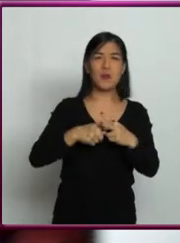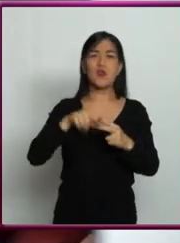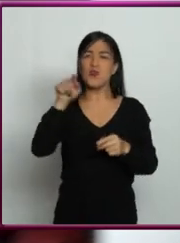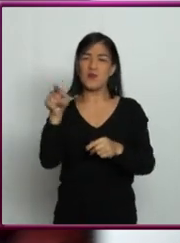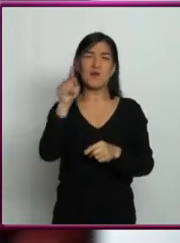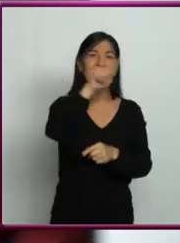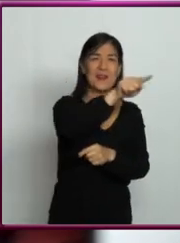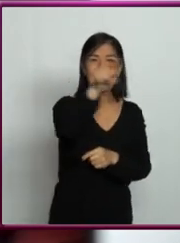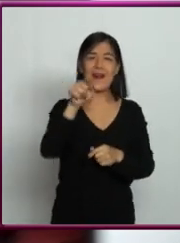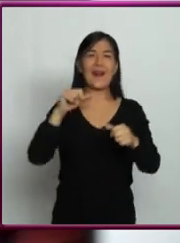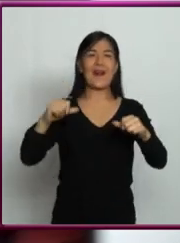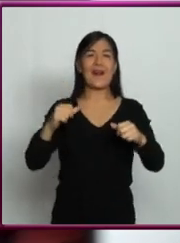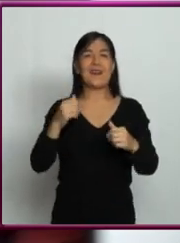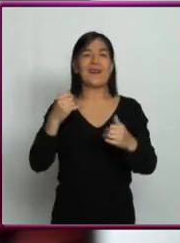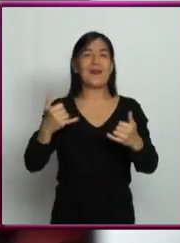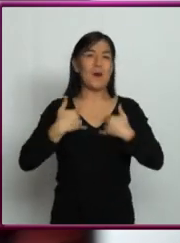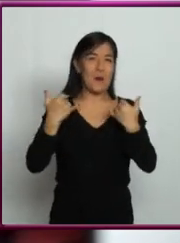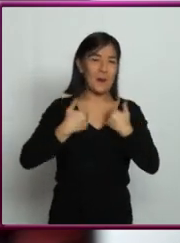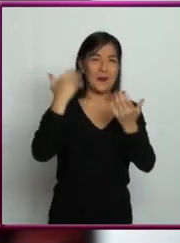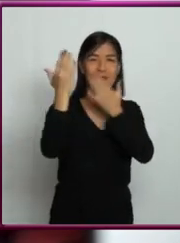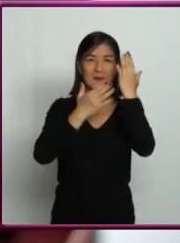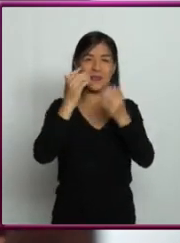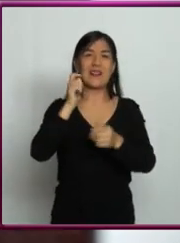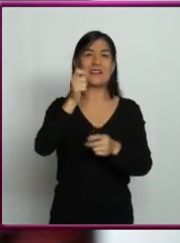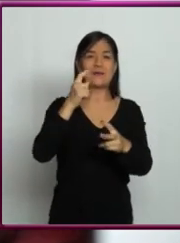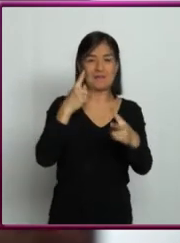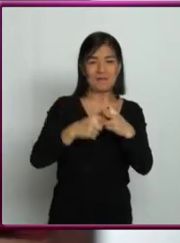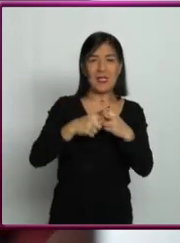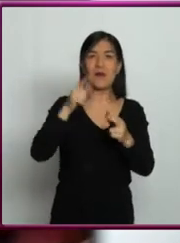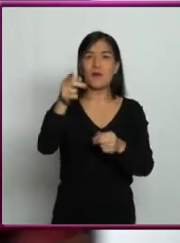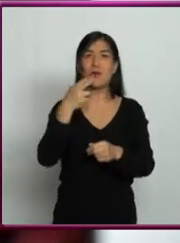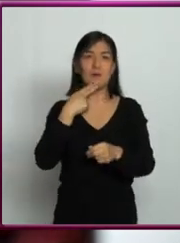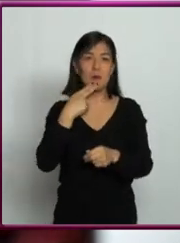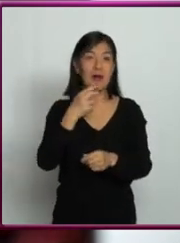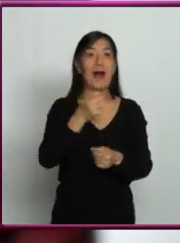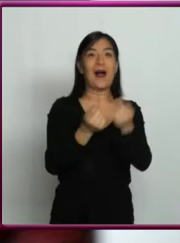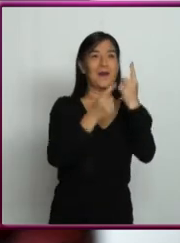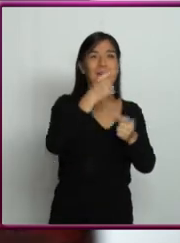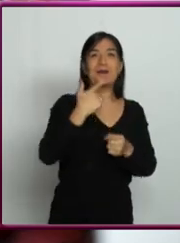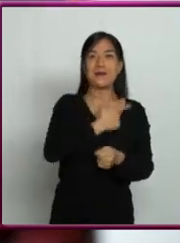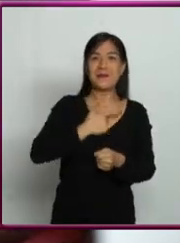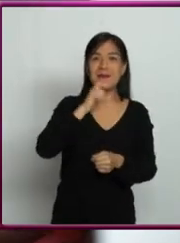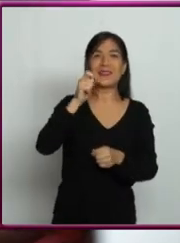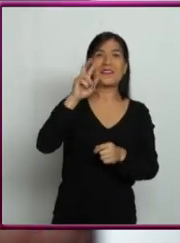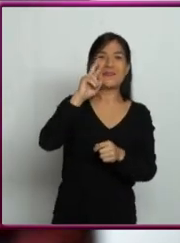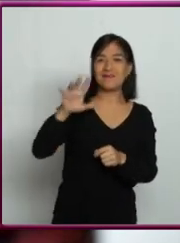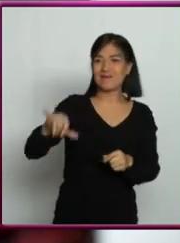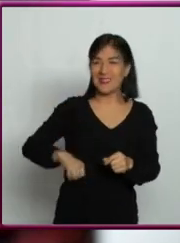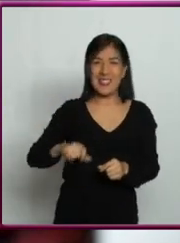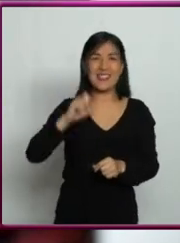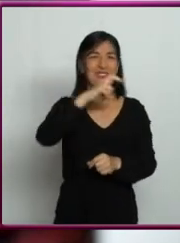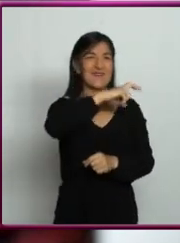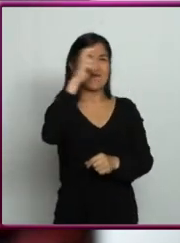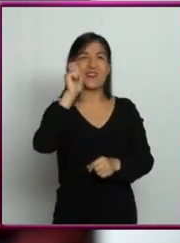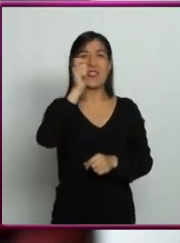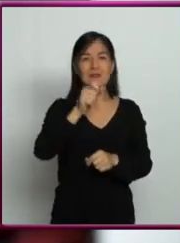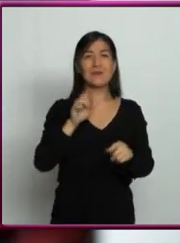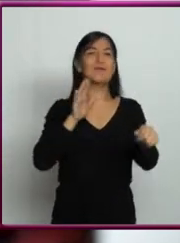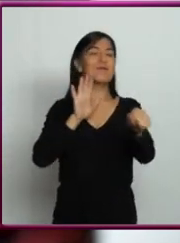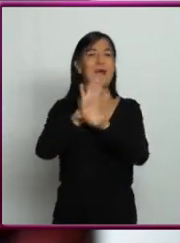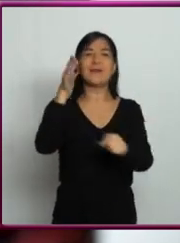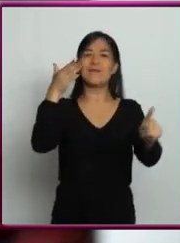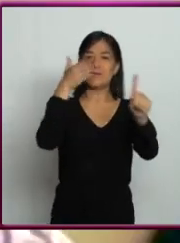qué les dirías? ¿Qué tipo de matemáticas son los que utilizas, o los que están interesados en hacer lo que tú haces, en qué se deberían